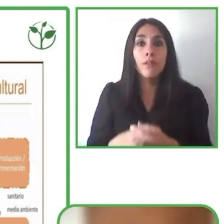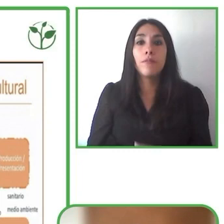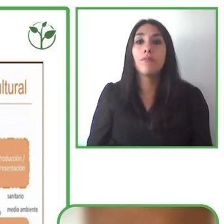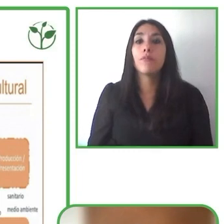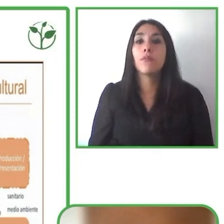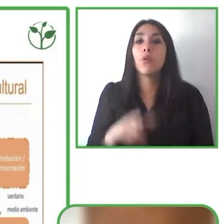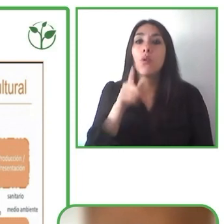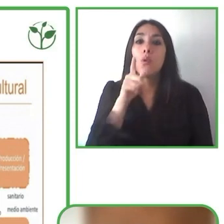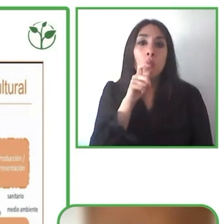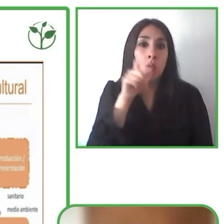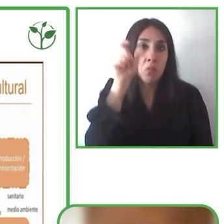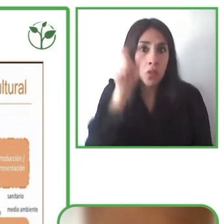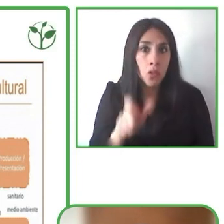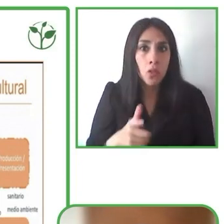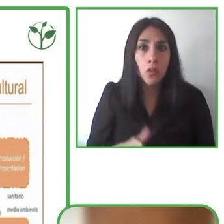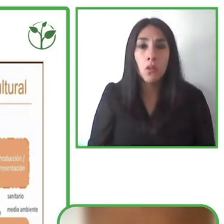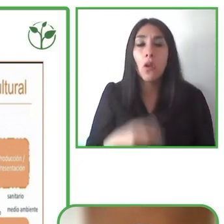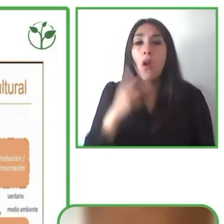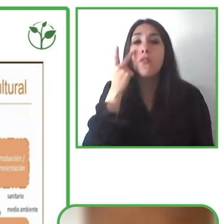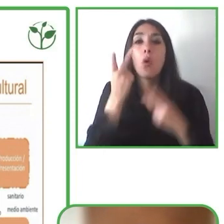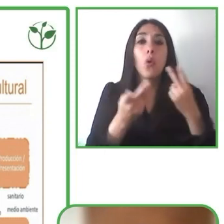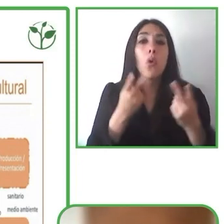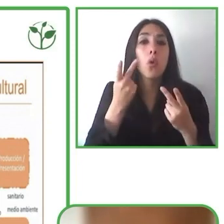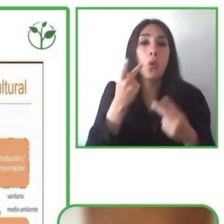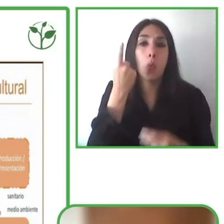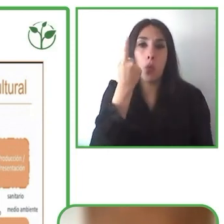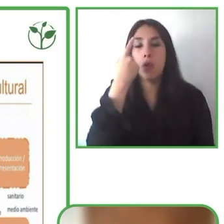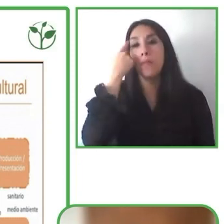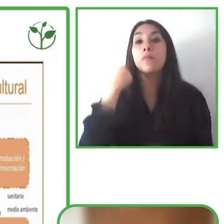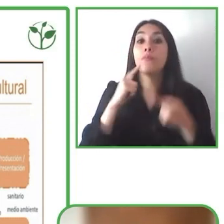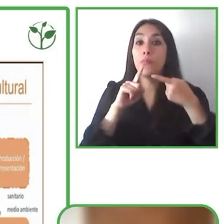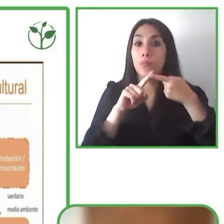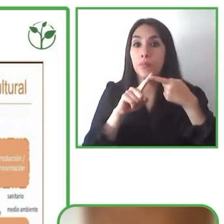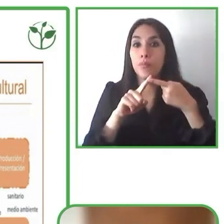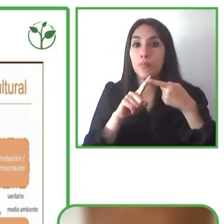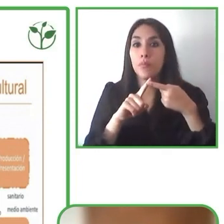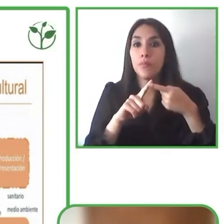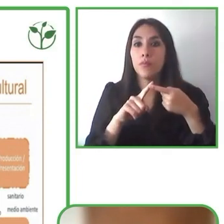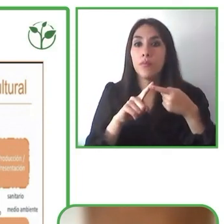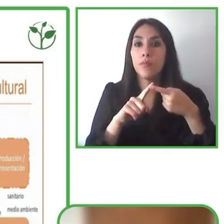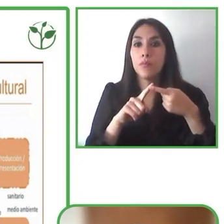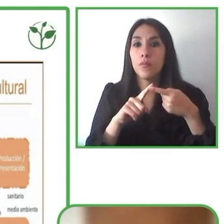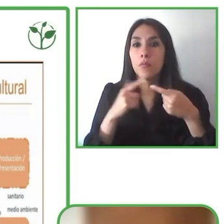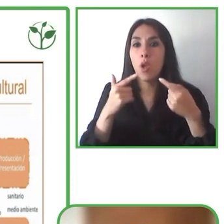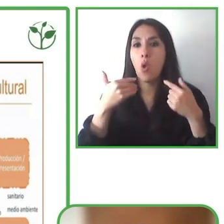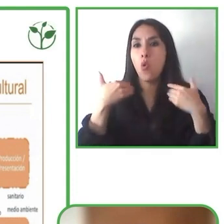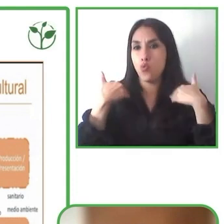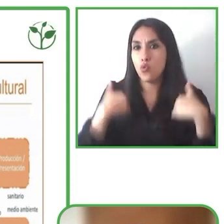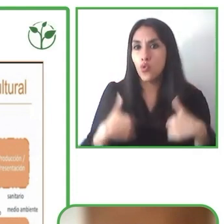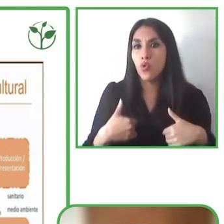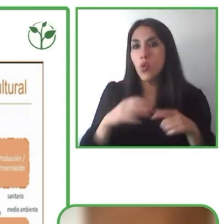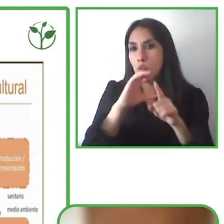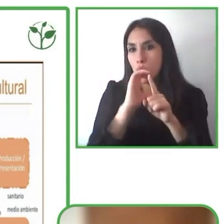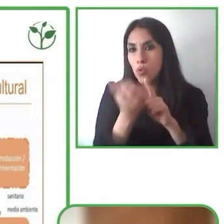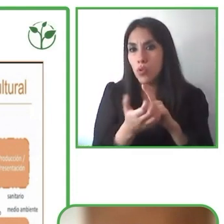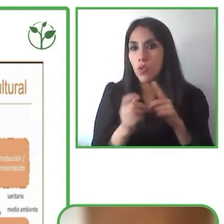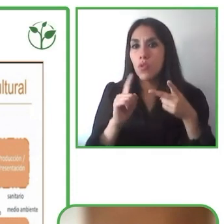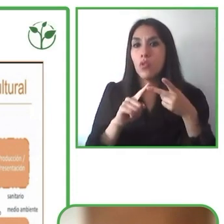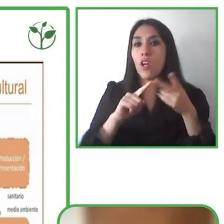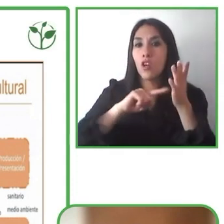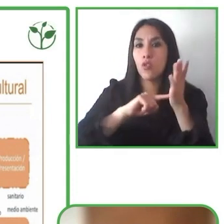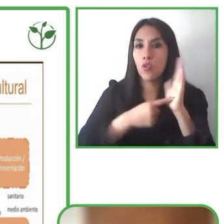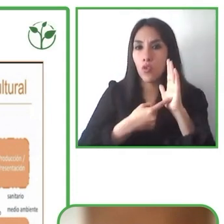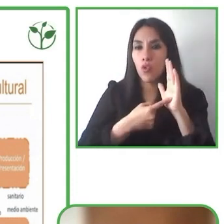el rol que tiene el arte y la cultura en segundo lugar que las tecnologías de la información juegan un rol